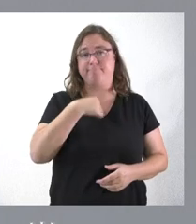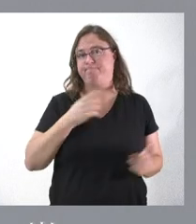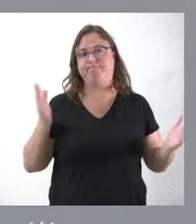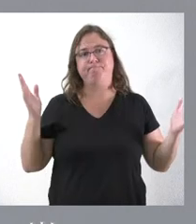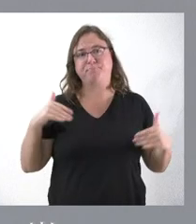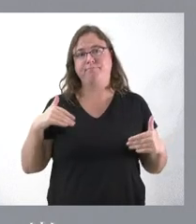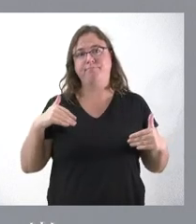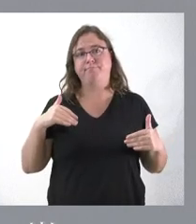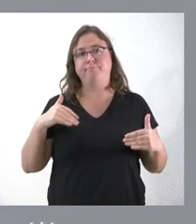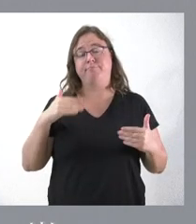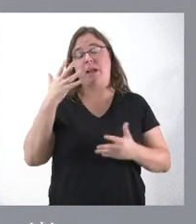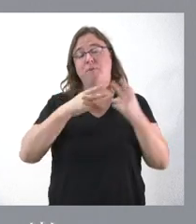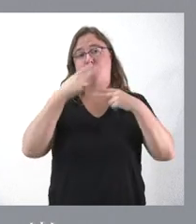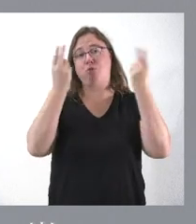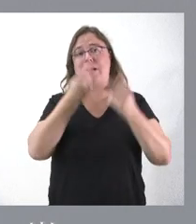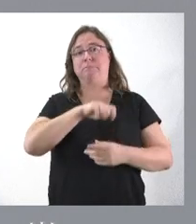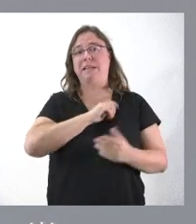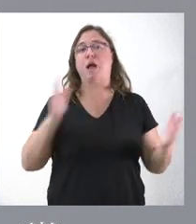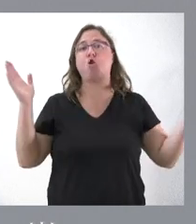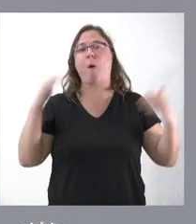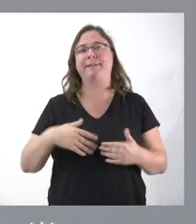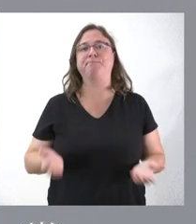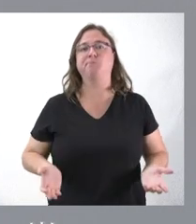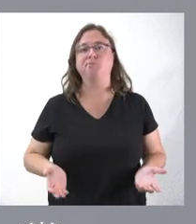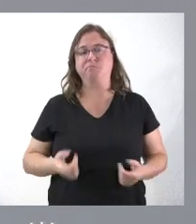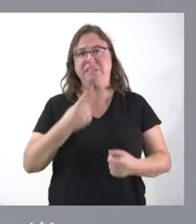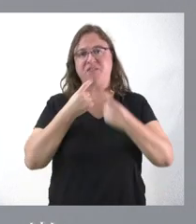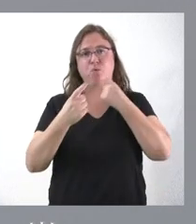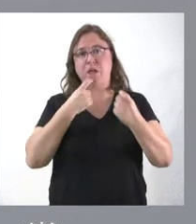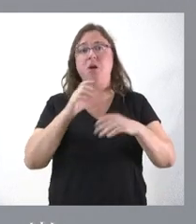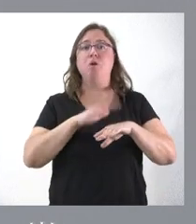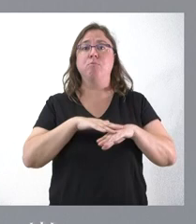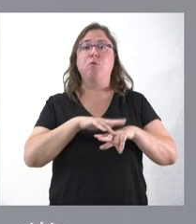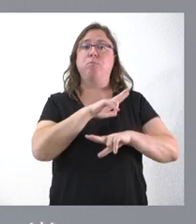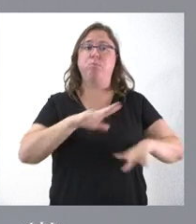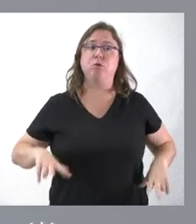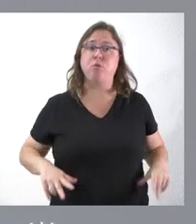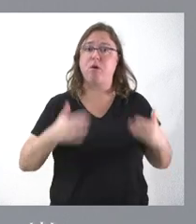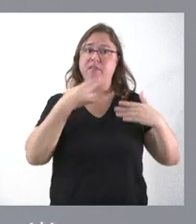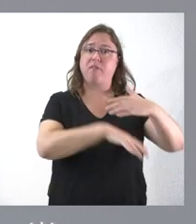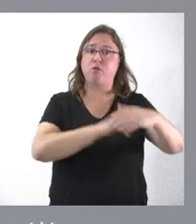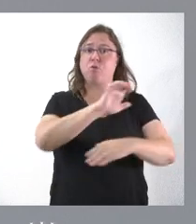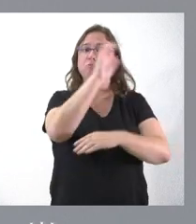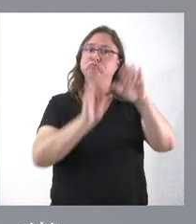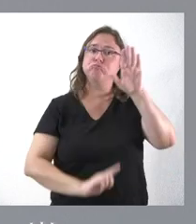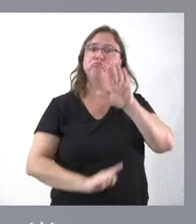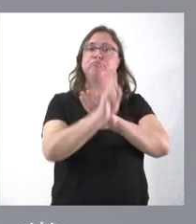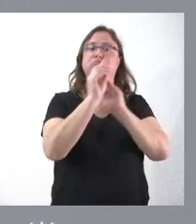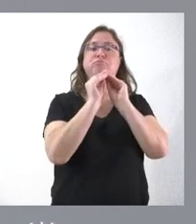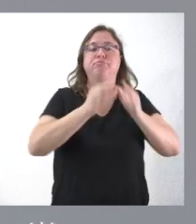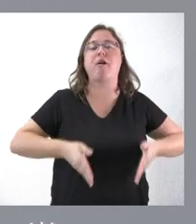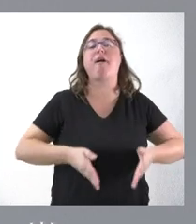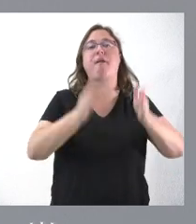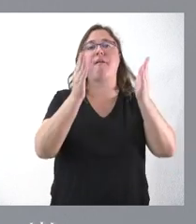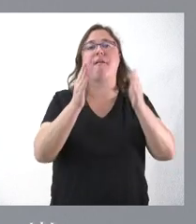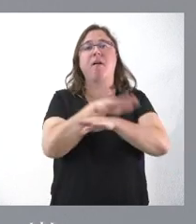en las Administraciones Públicas de España. Esta es una dificultad, porque Portugal con estos fondos europeos ha podido avanzar en la gestión de esa carretera y las